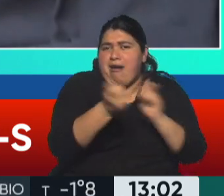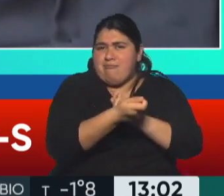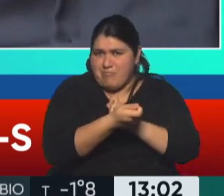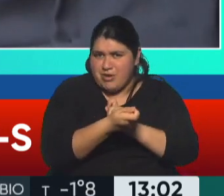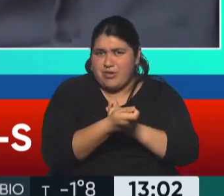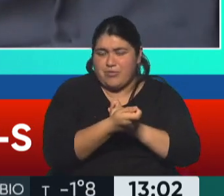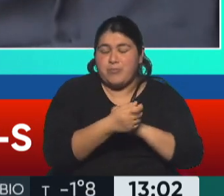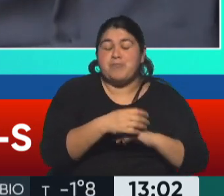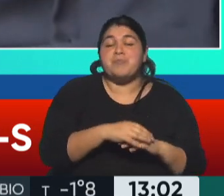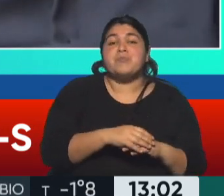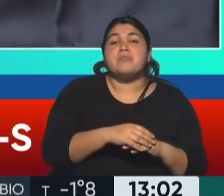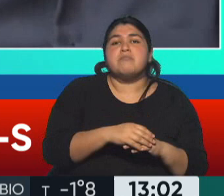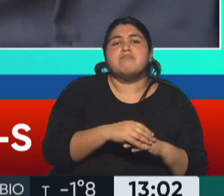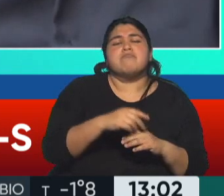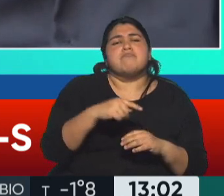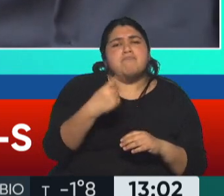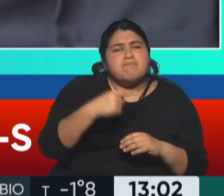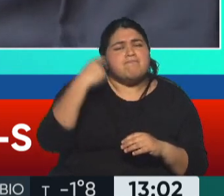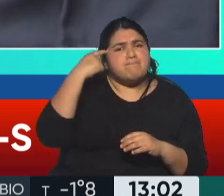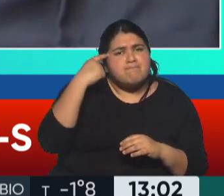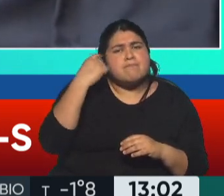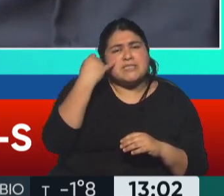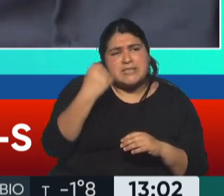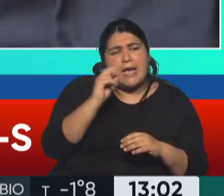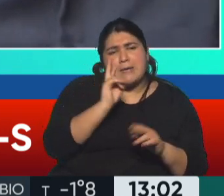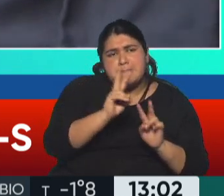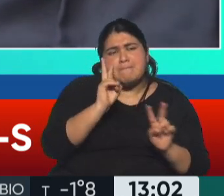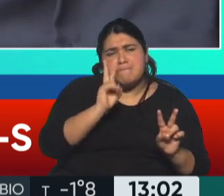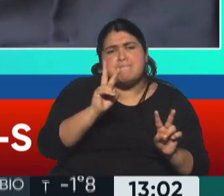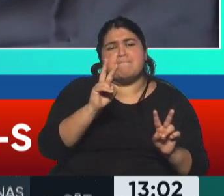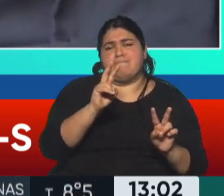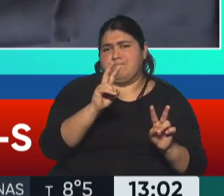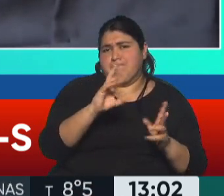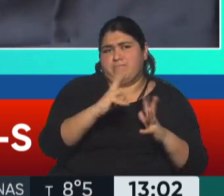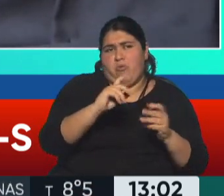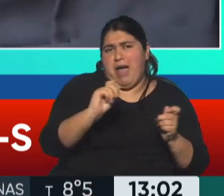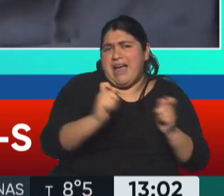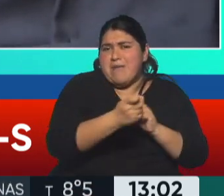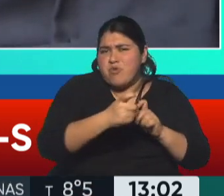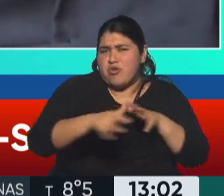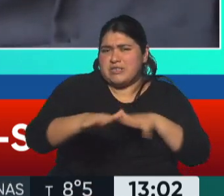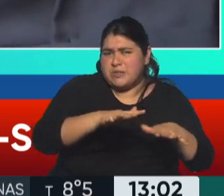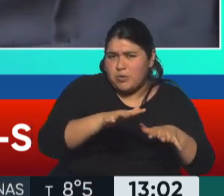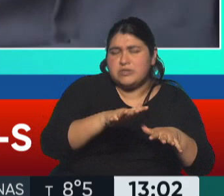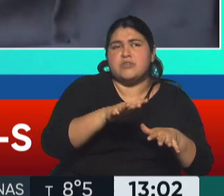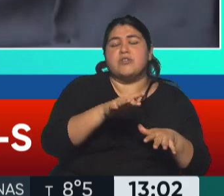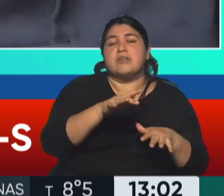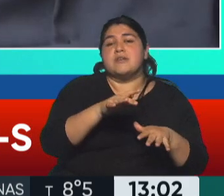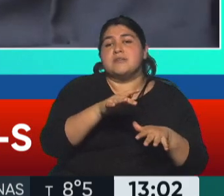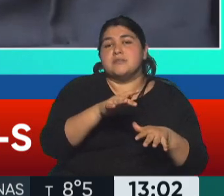y hemos cruzado ya varias líneas morales, ¿no? Hemos dejado que